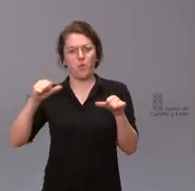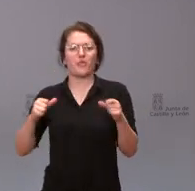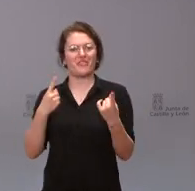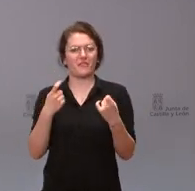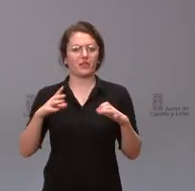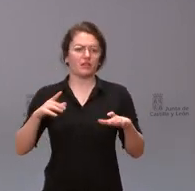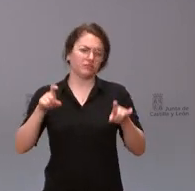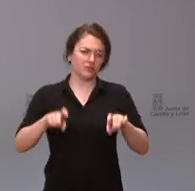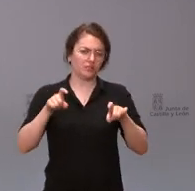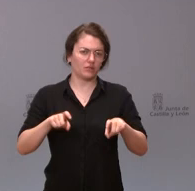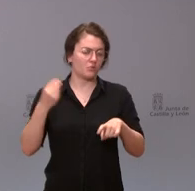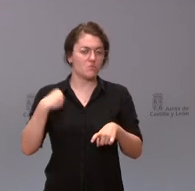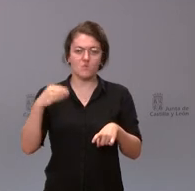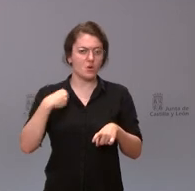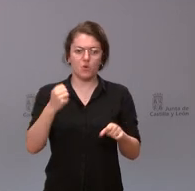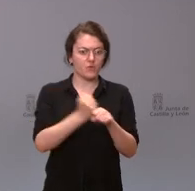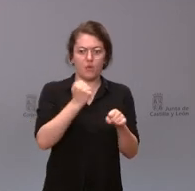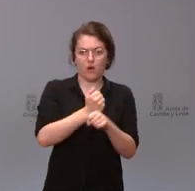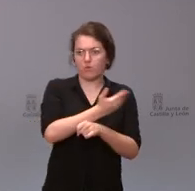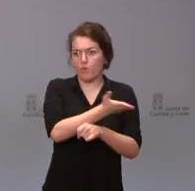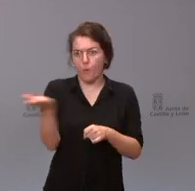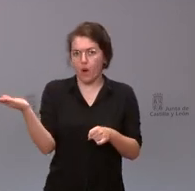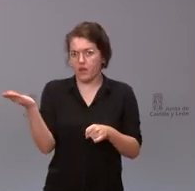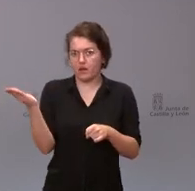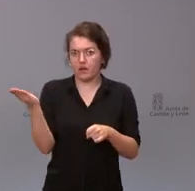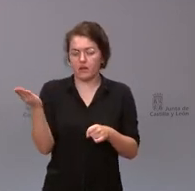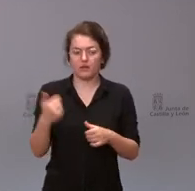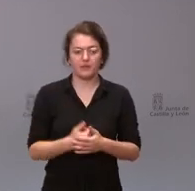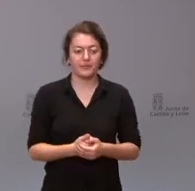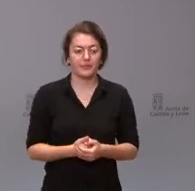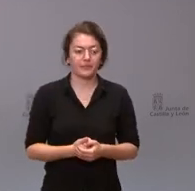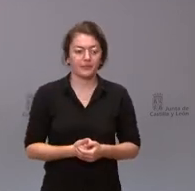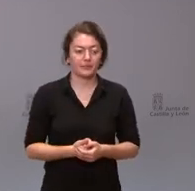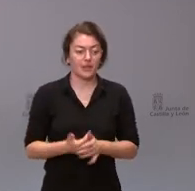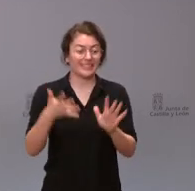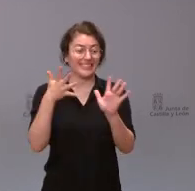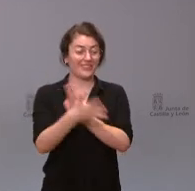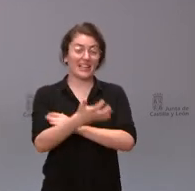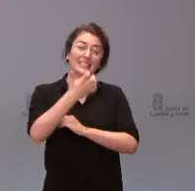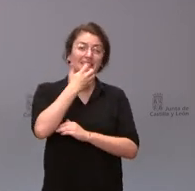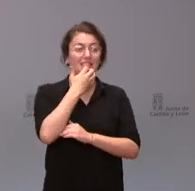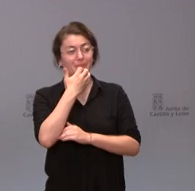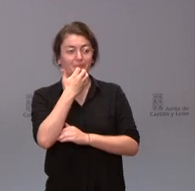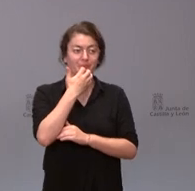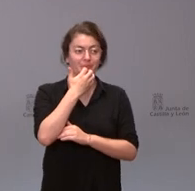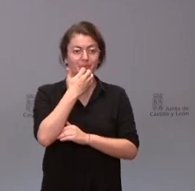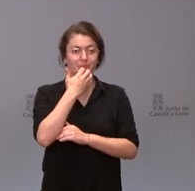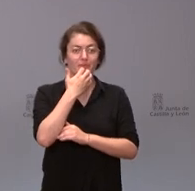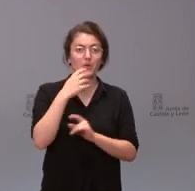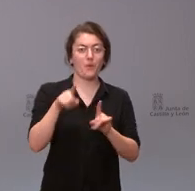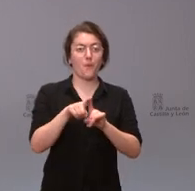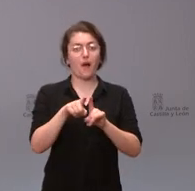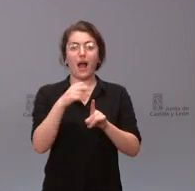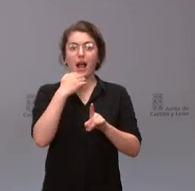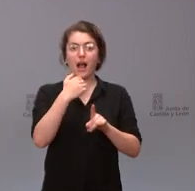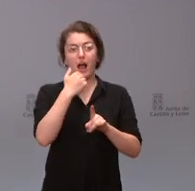como cualquier otro trabajador y por tanto si lo que se plantea es que este es un hecho añadido